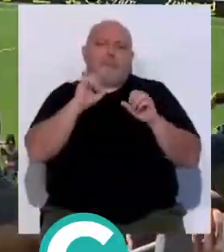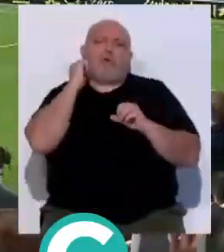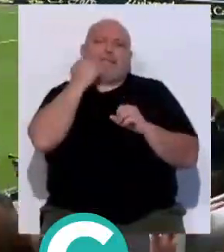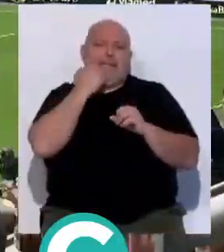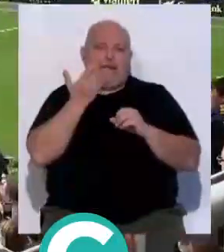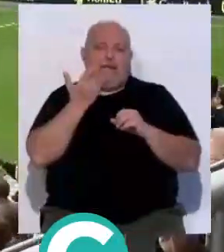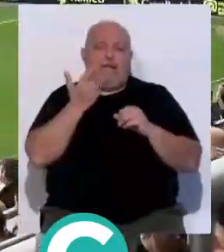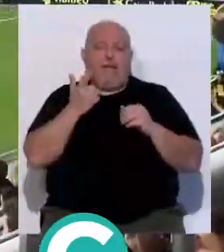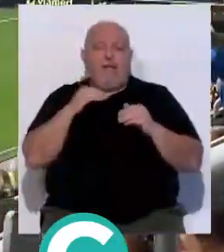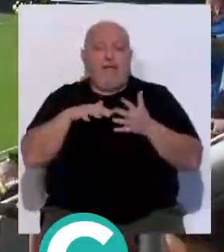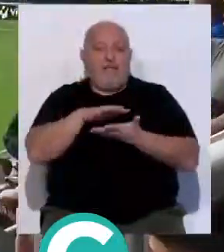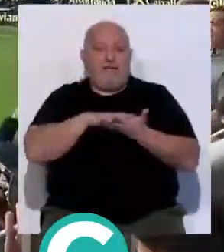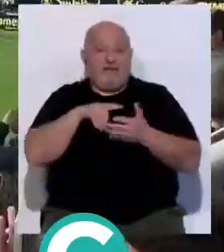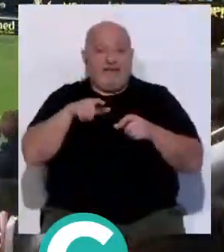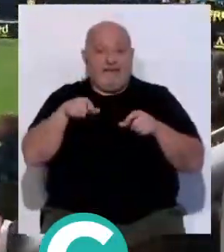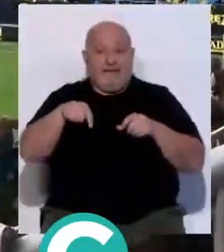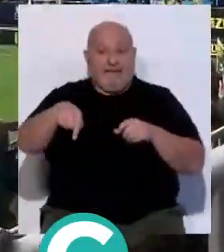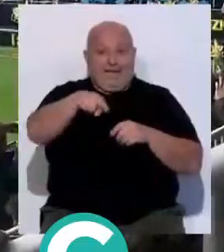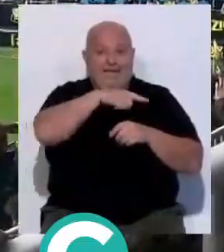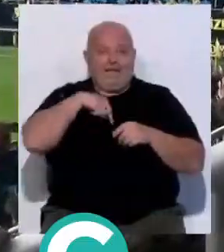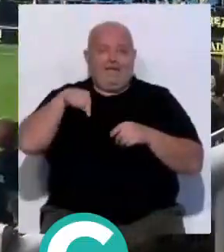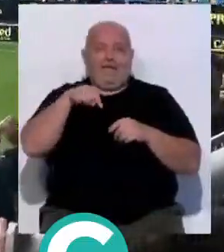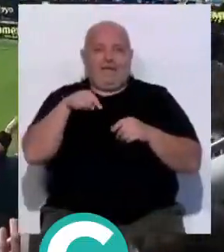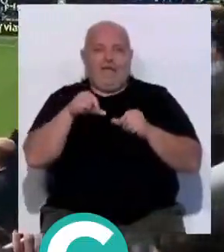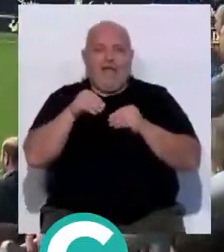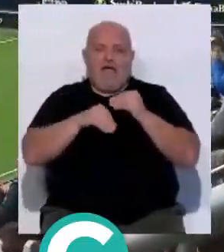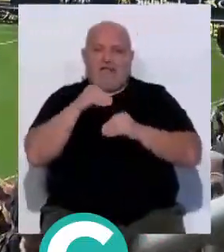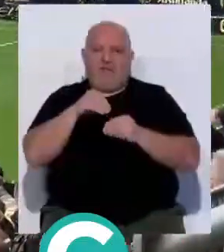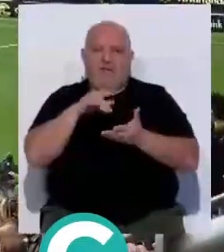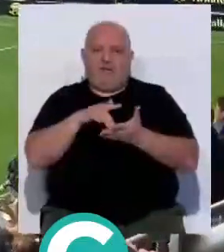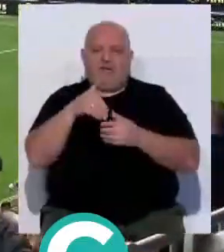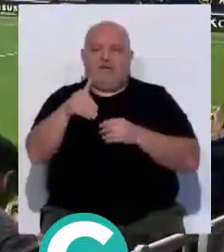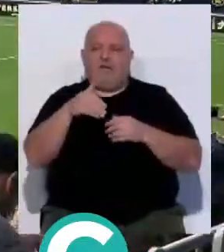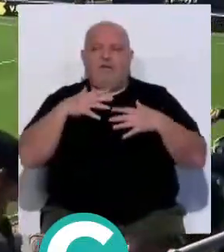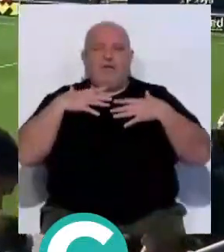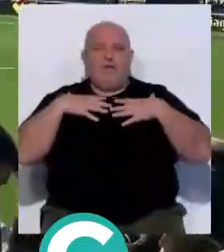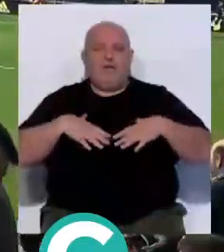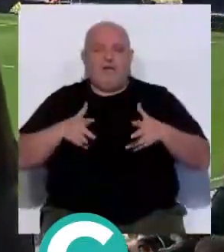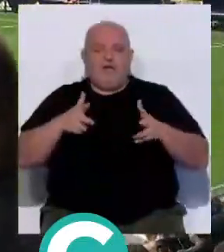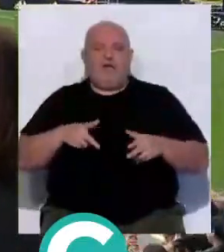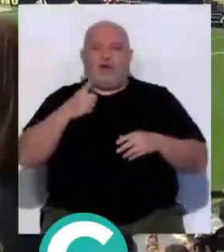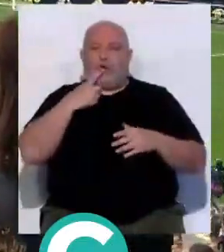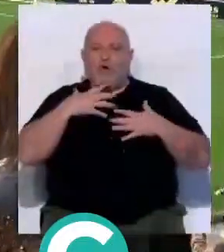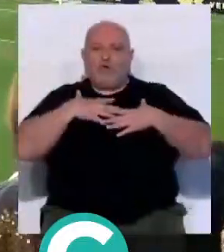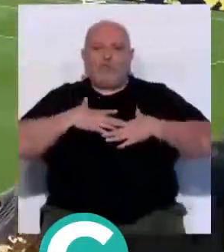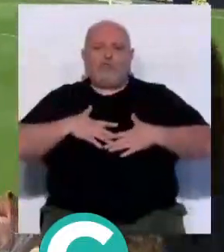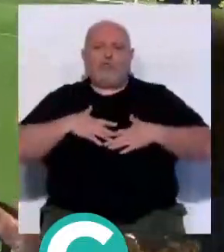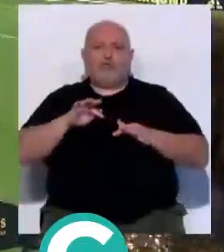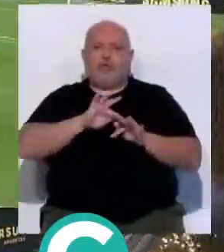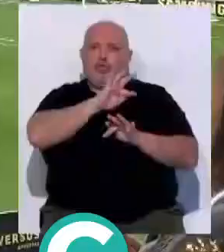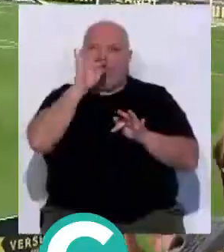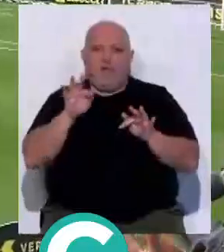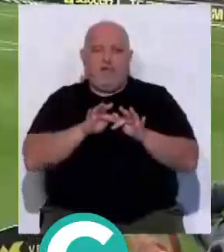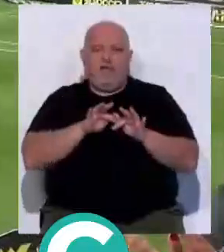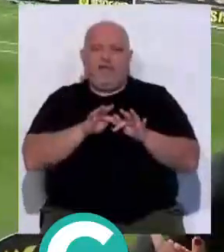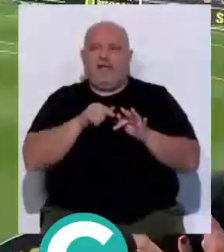preferencia baja, básicos en esta acción, que estos que se encontraran un peto rojo en su asiento, se lo coloquen durante todo el partido,